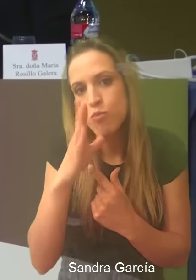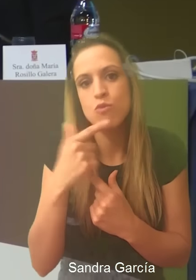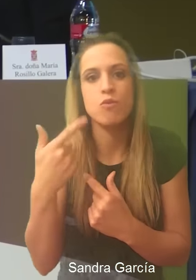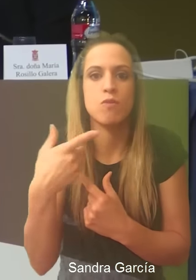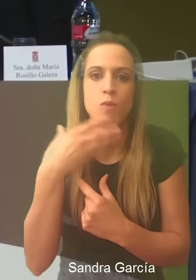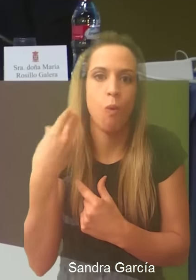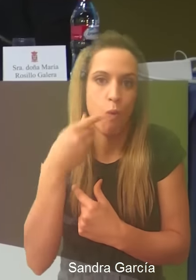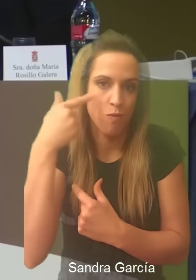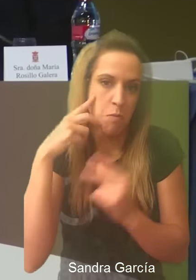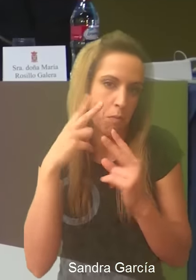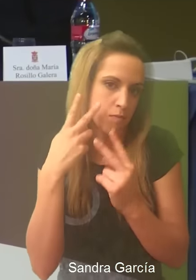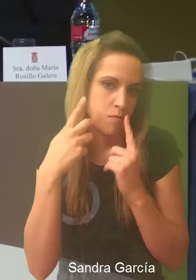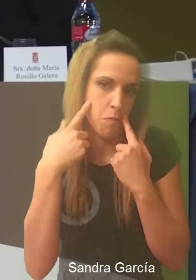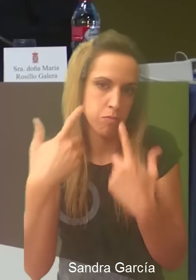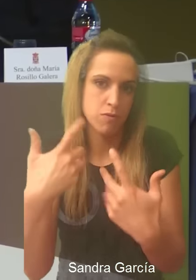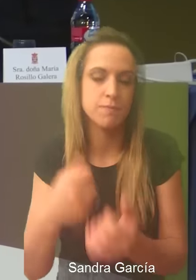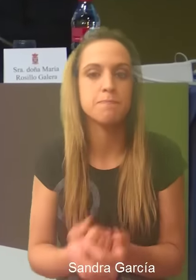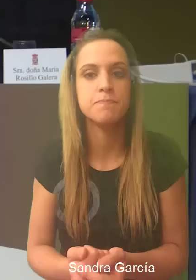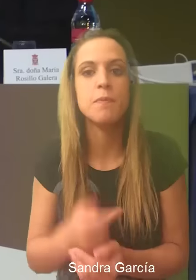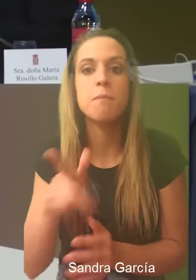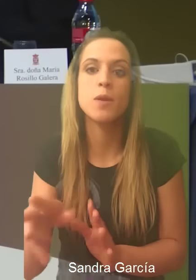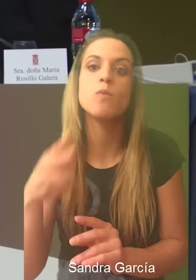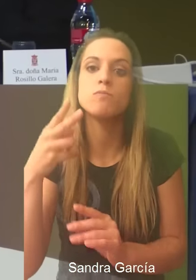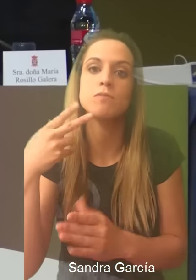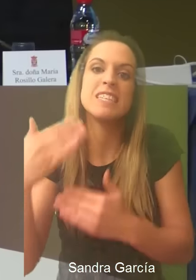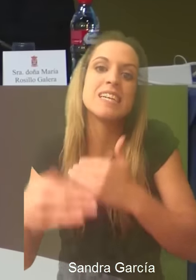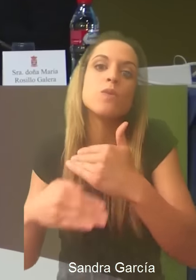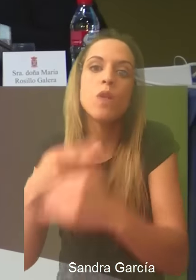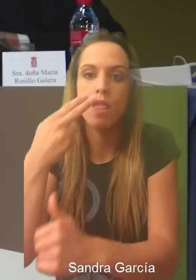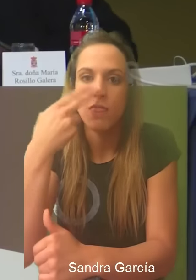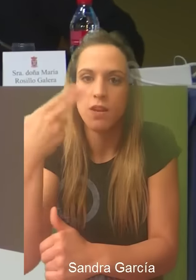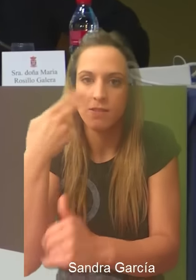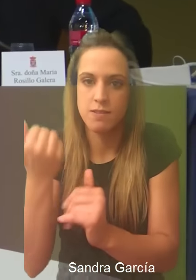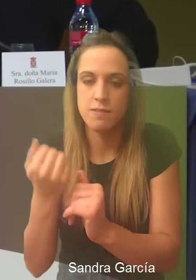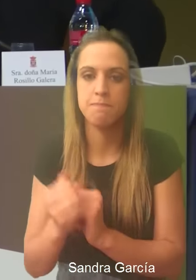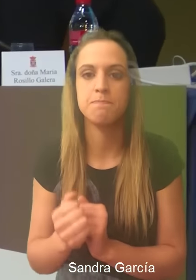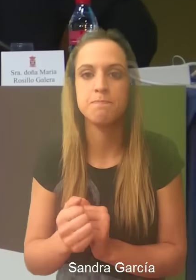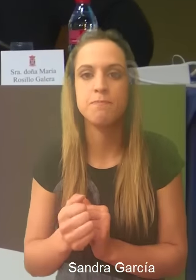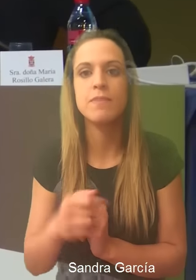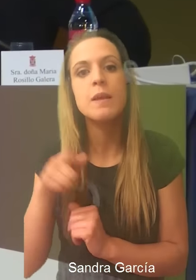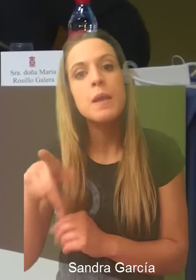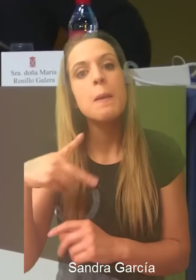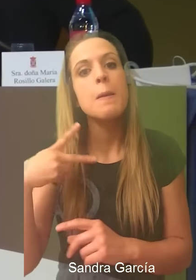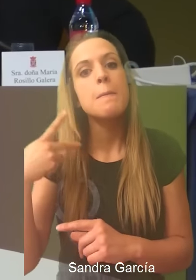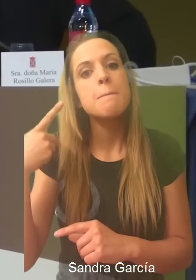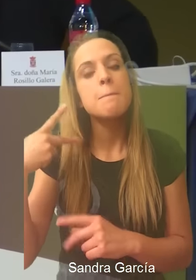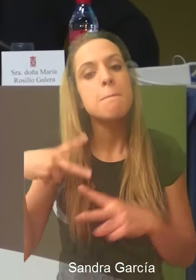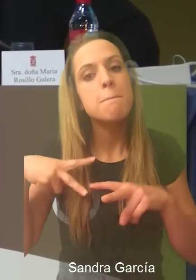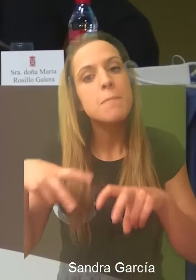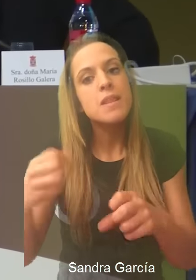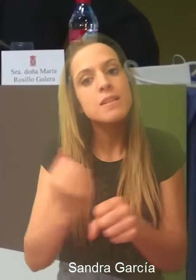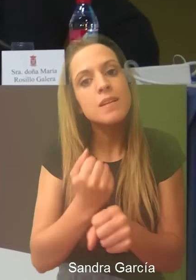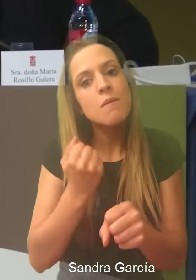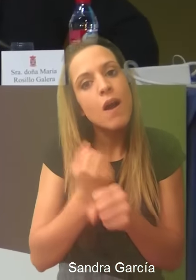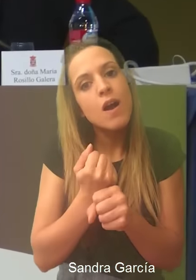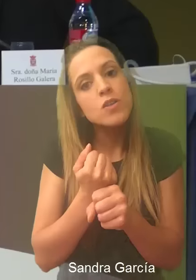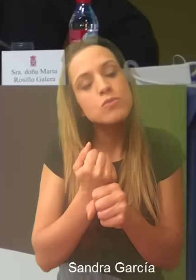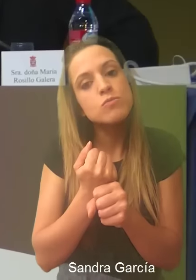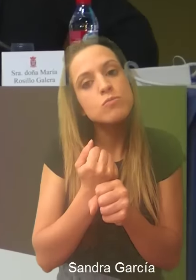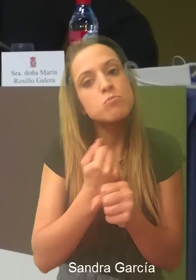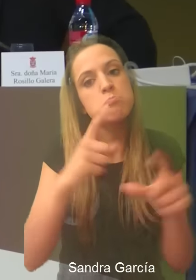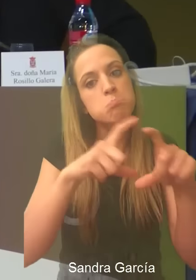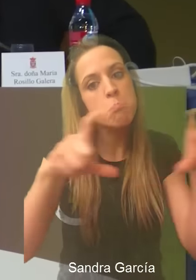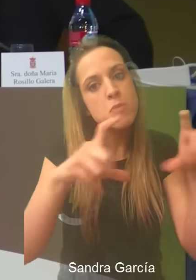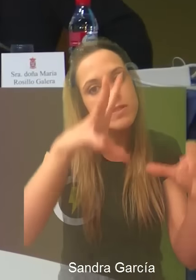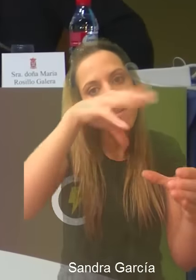intenso y muy interesante. Primero, como trabajador en una empresa, por cuenta ajena, como instalador, y un poco